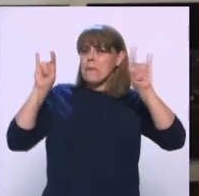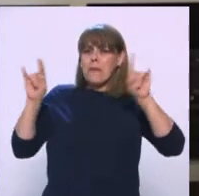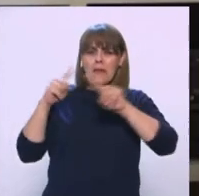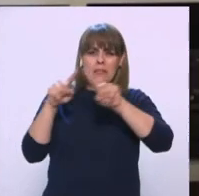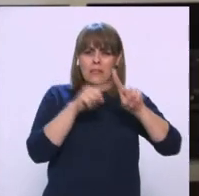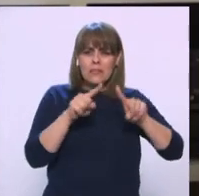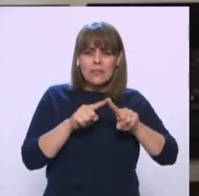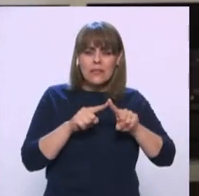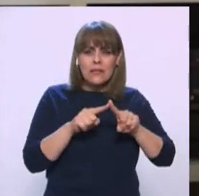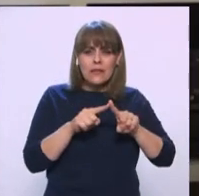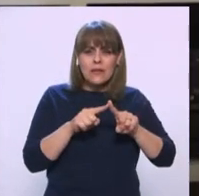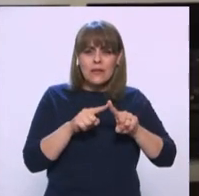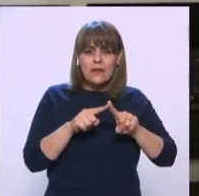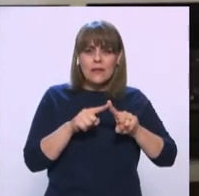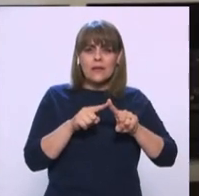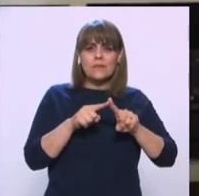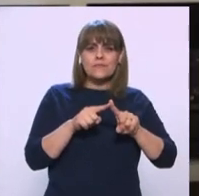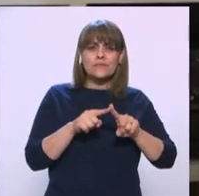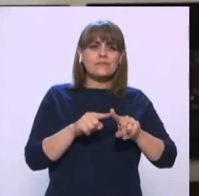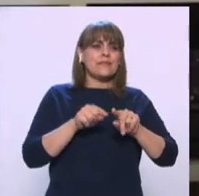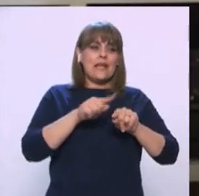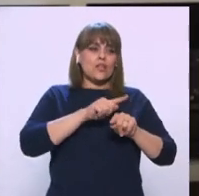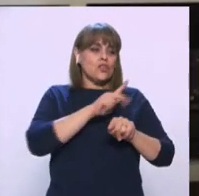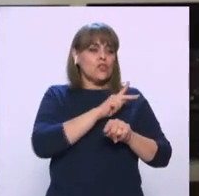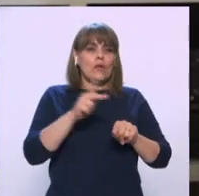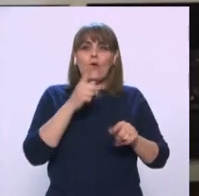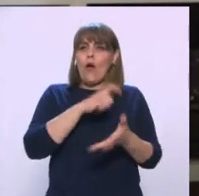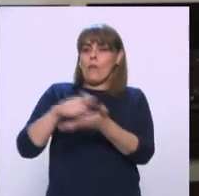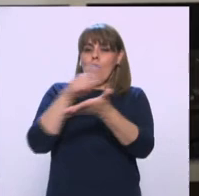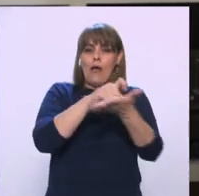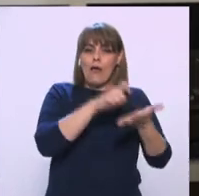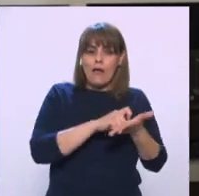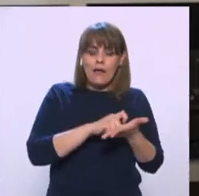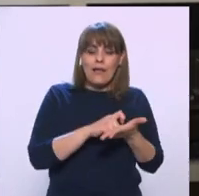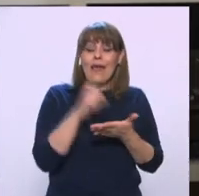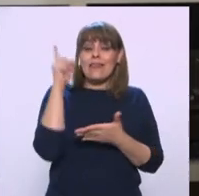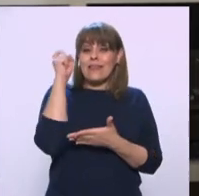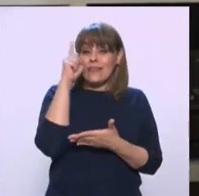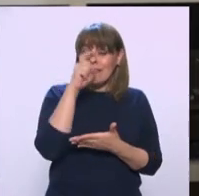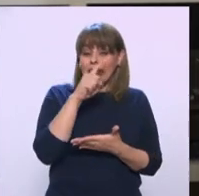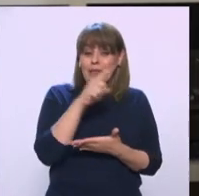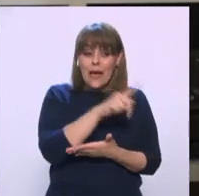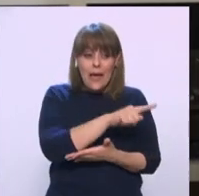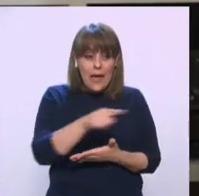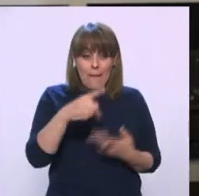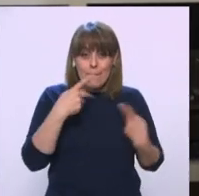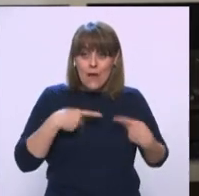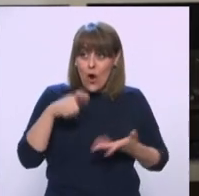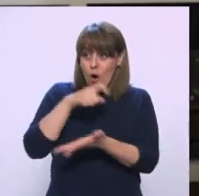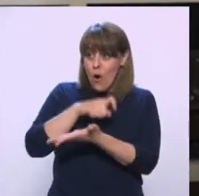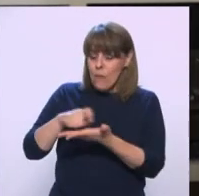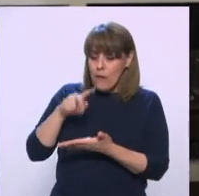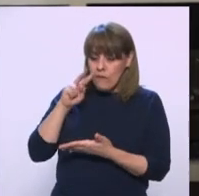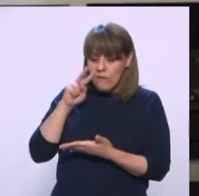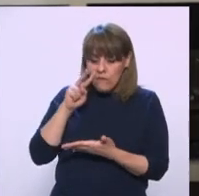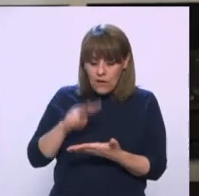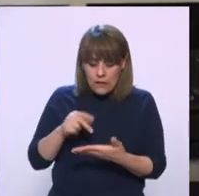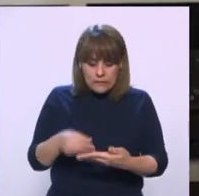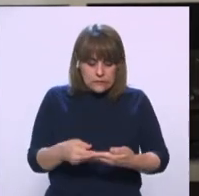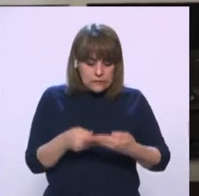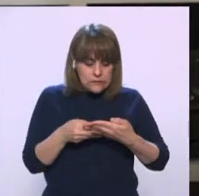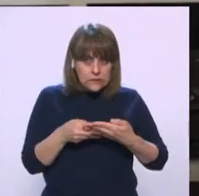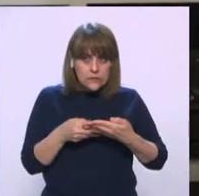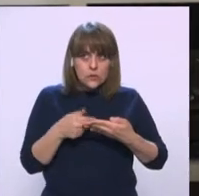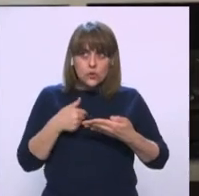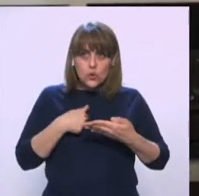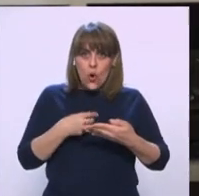tenían demasiada influencia y costó mucho trabajo hacerle ver a los tomadores de decisiones que al final el costo de